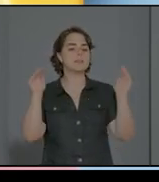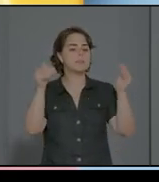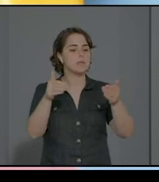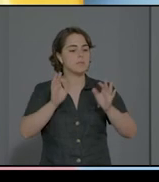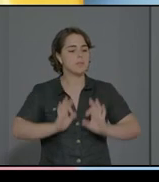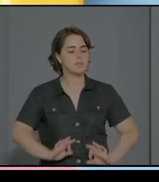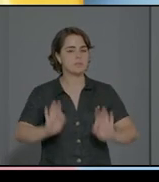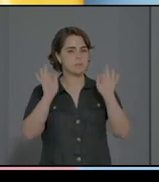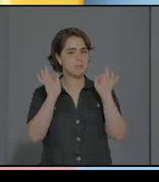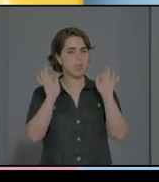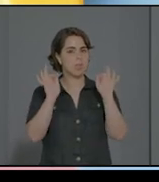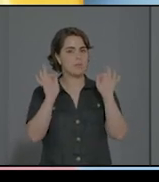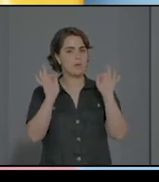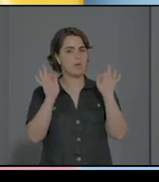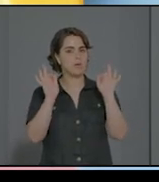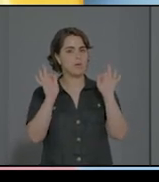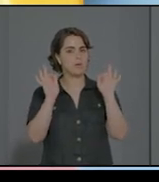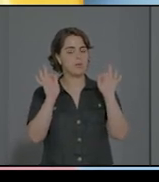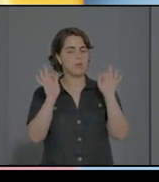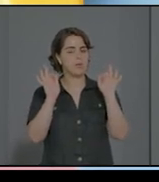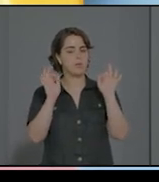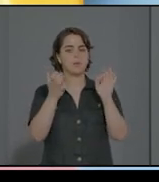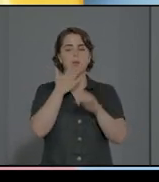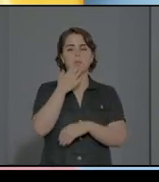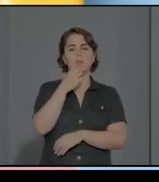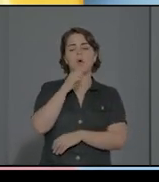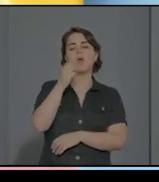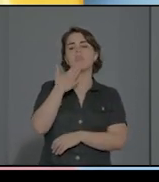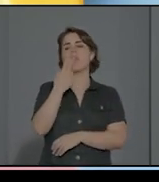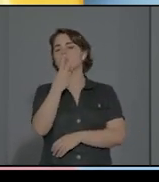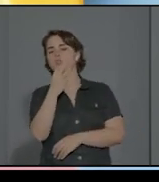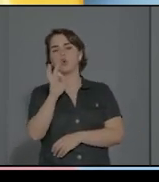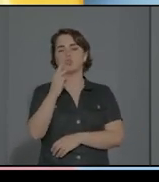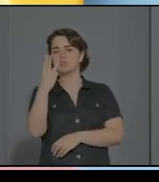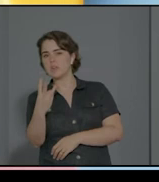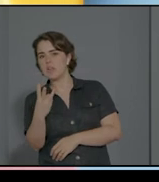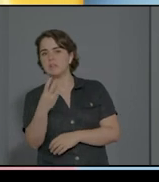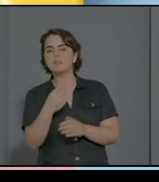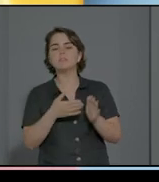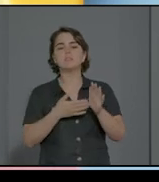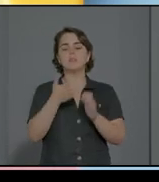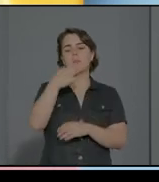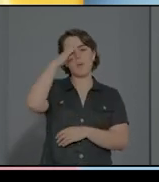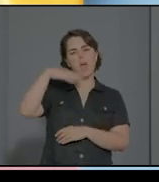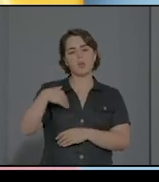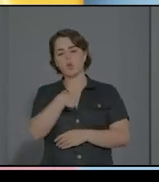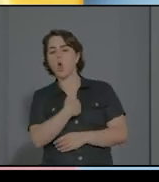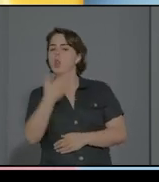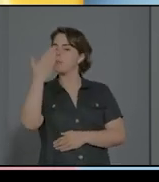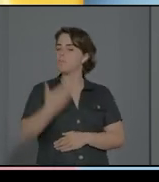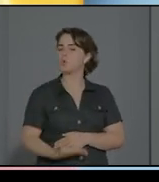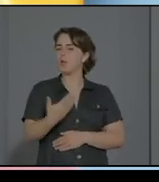intervención de dos o tres años, el papel paterno es necesario. Nosotros, cuando empezamos con el diagnóstico,